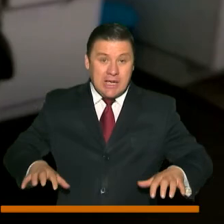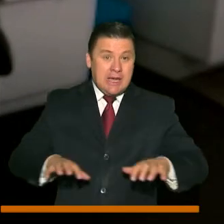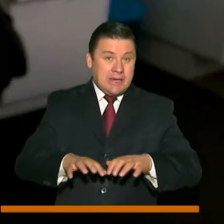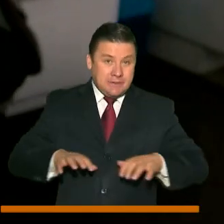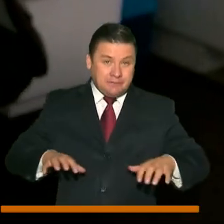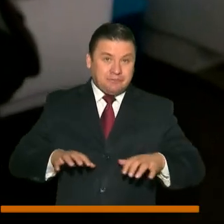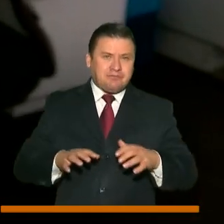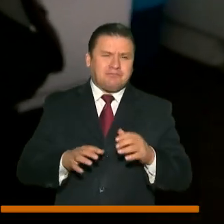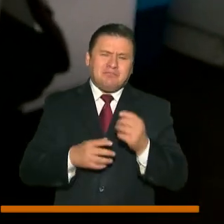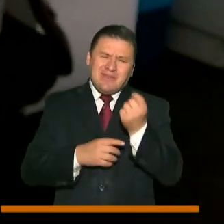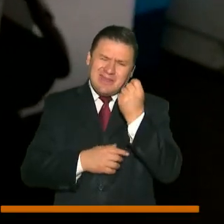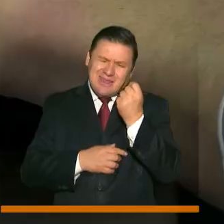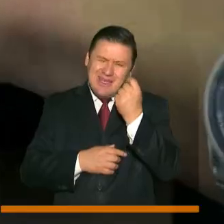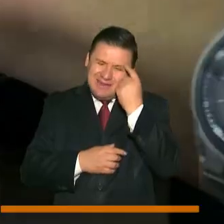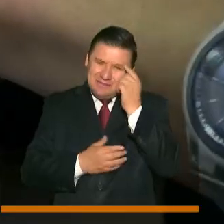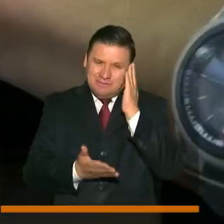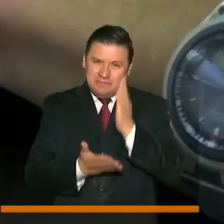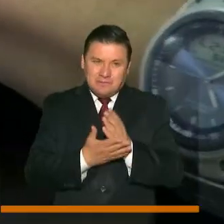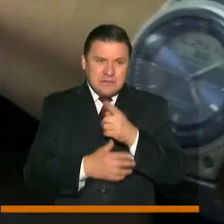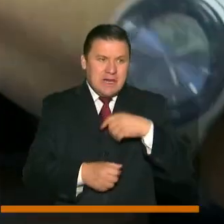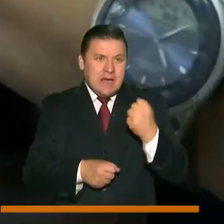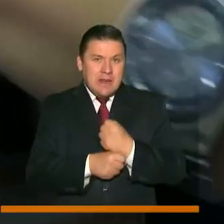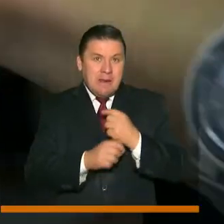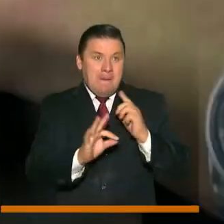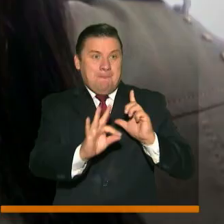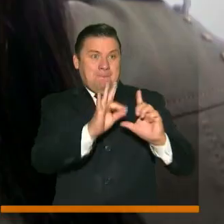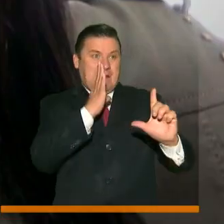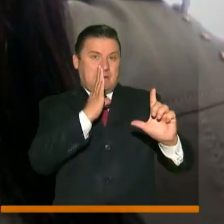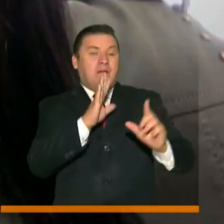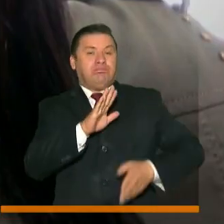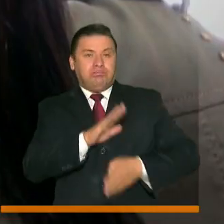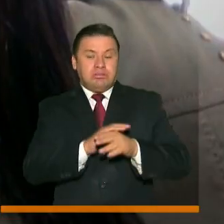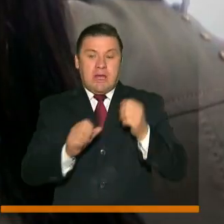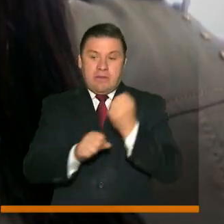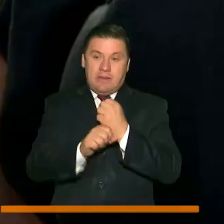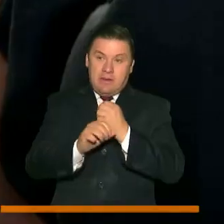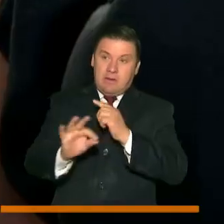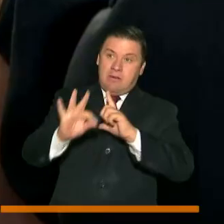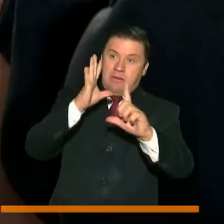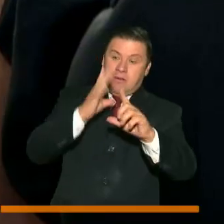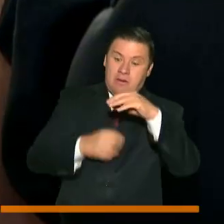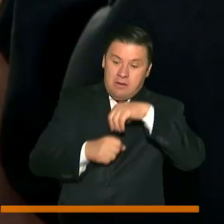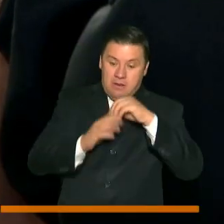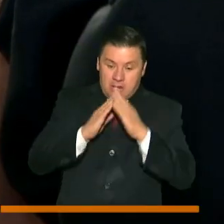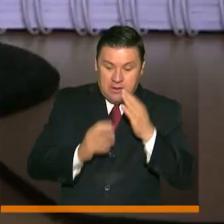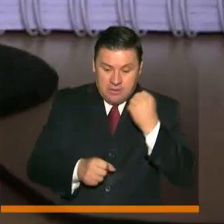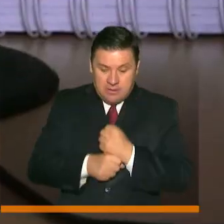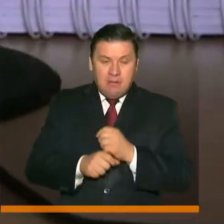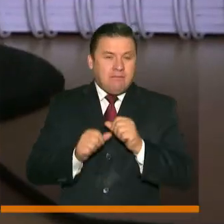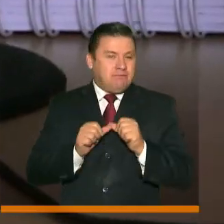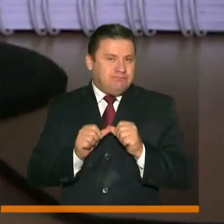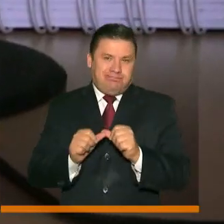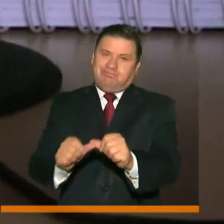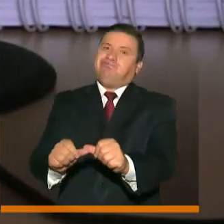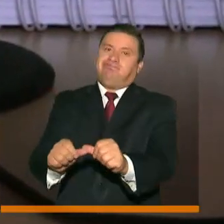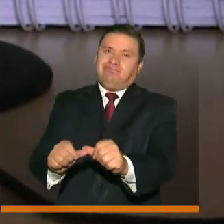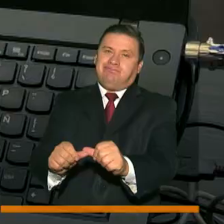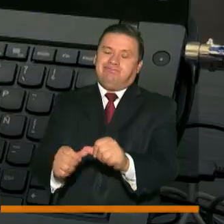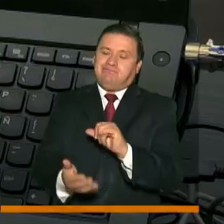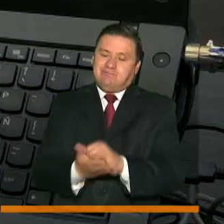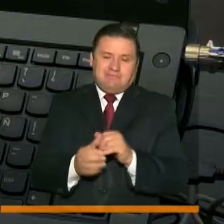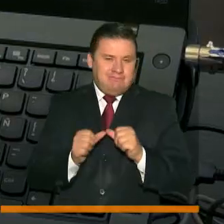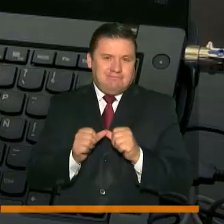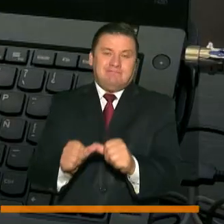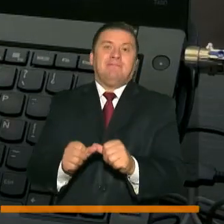que sean susceptibles de ser realizadas mediante trabajo virtual, teletrabajo y trabajo en casa deben permanecer en esta situación.